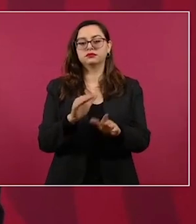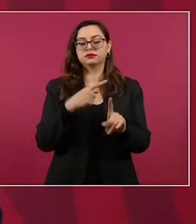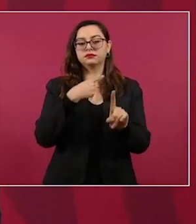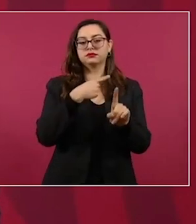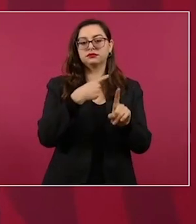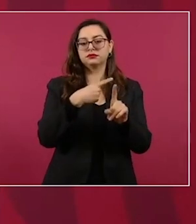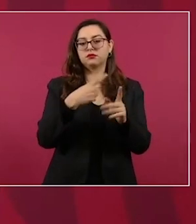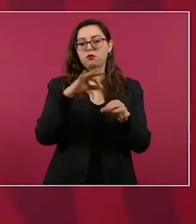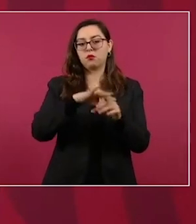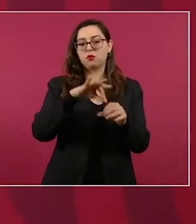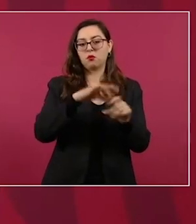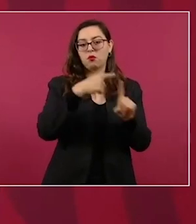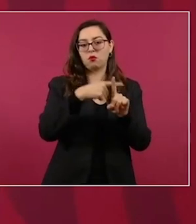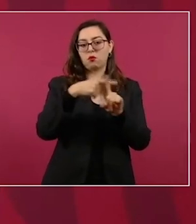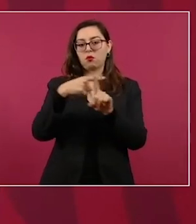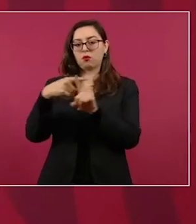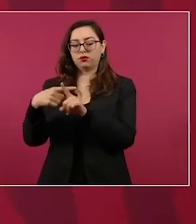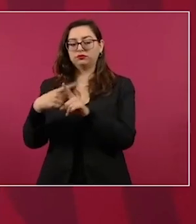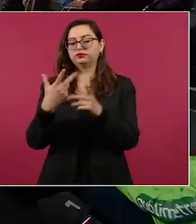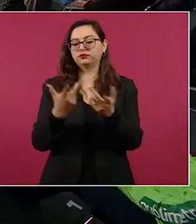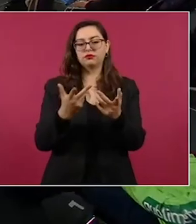de... El de la vida eterna.